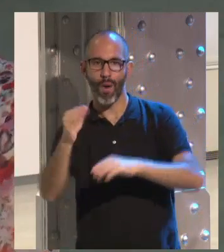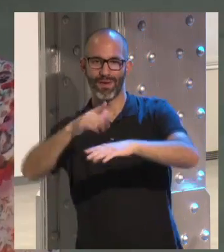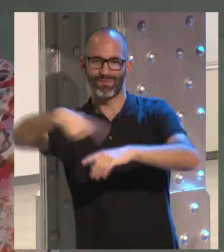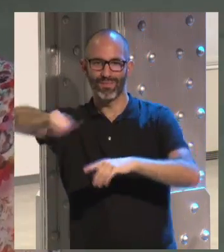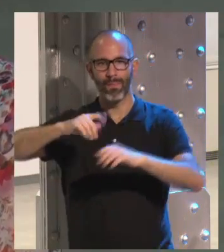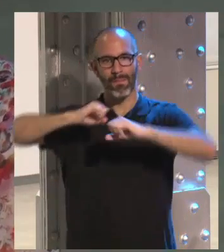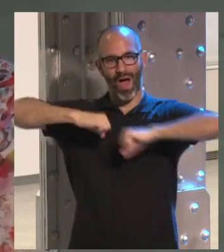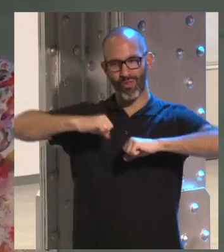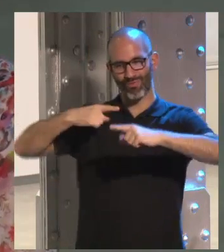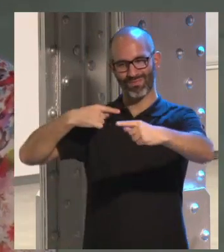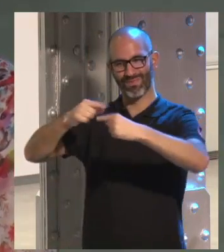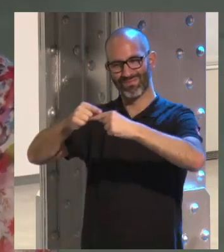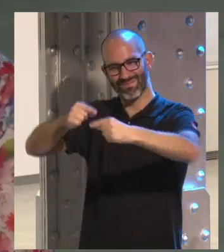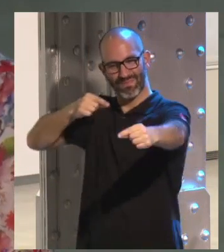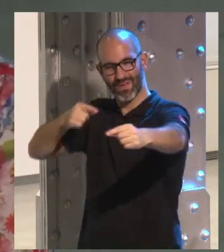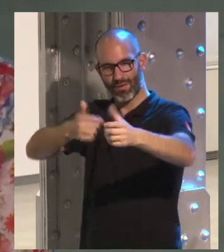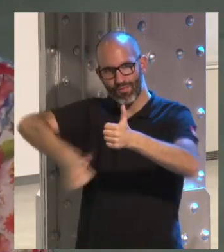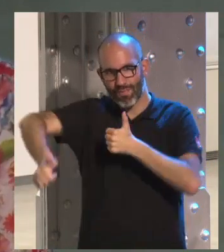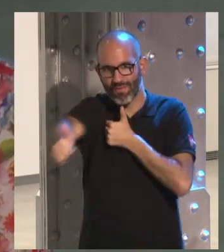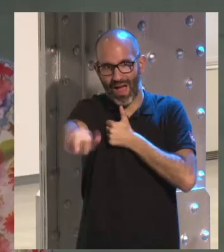brecha digital se está difuminando.